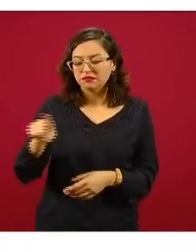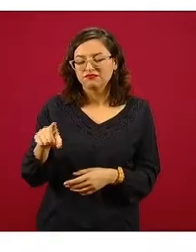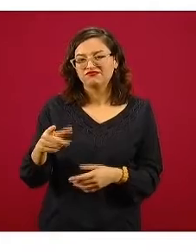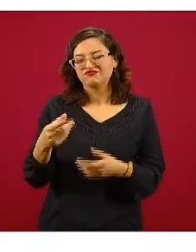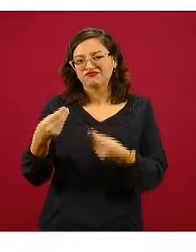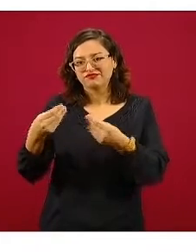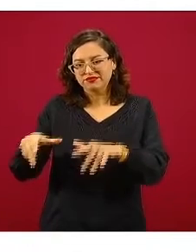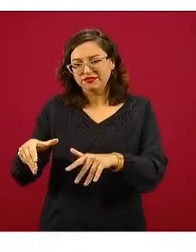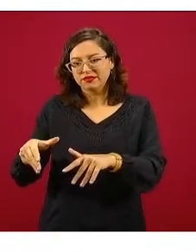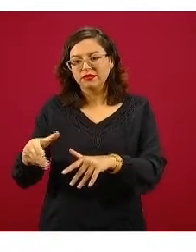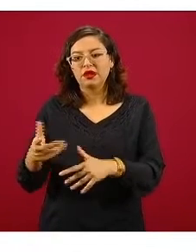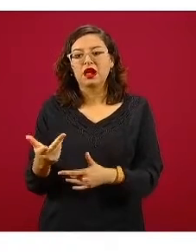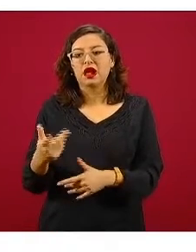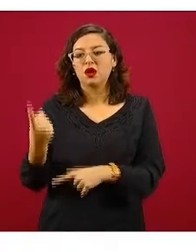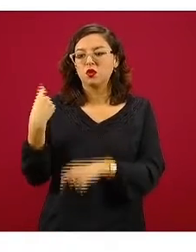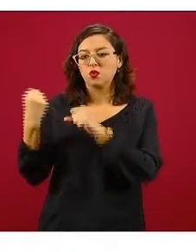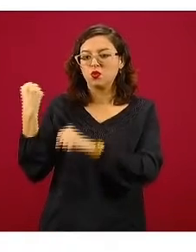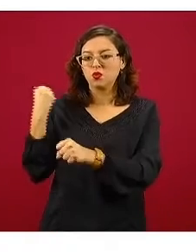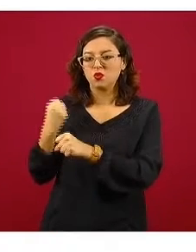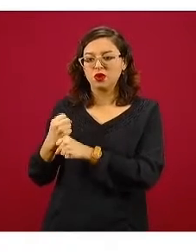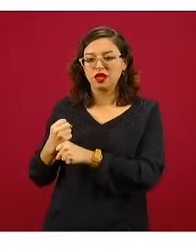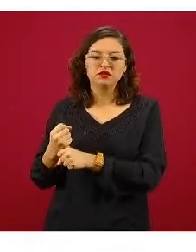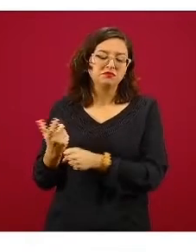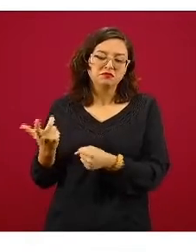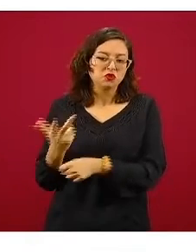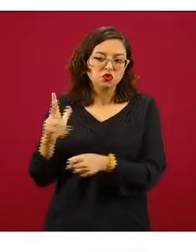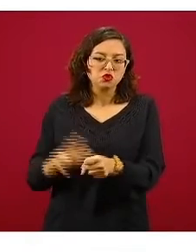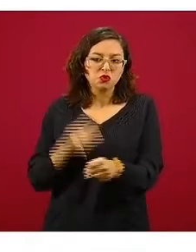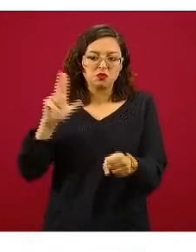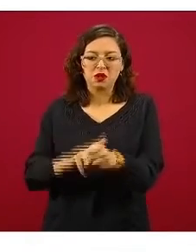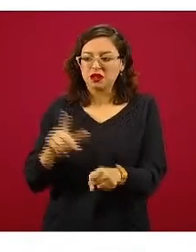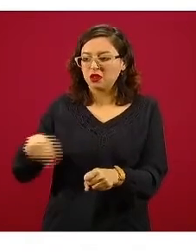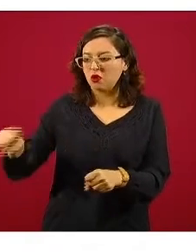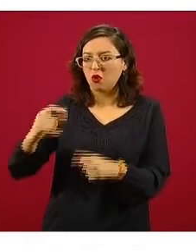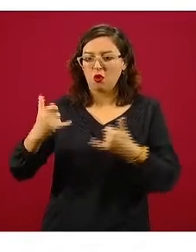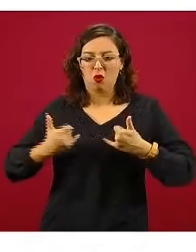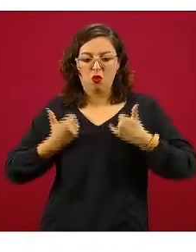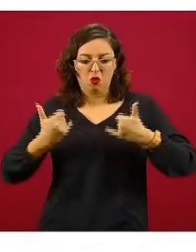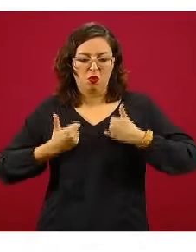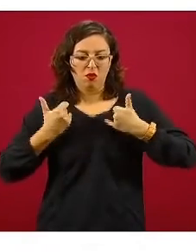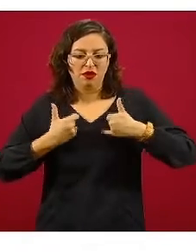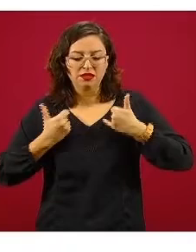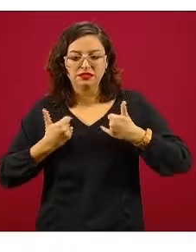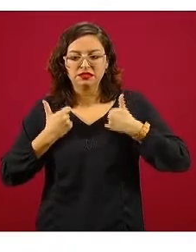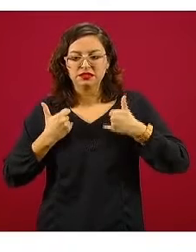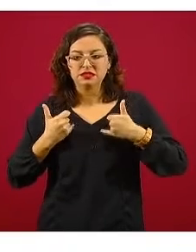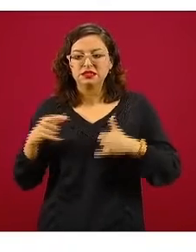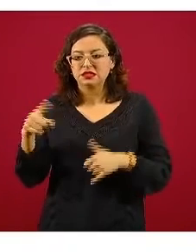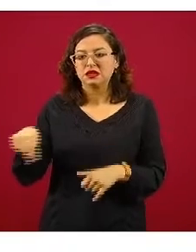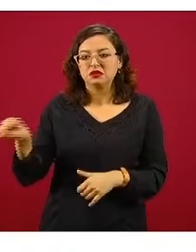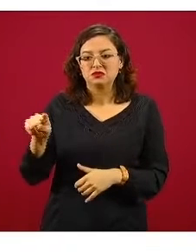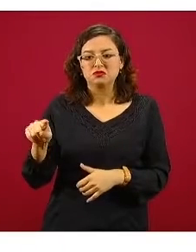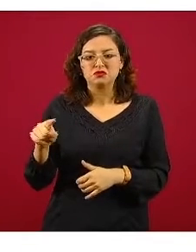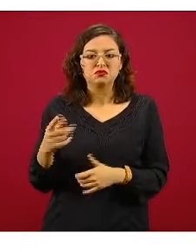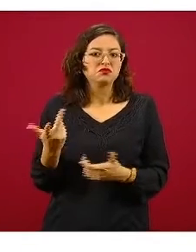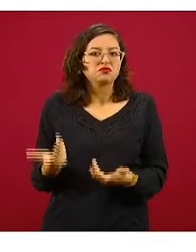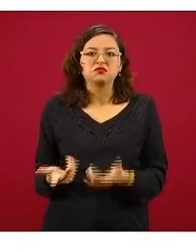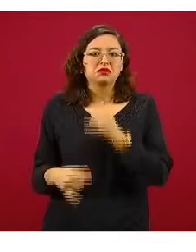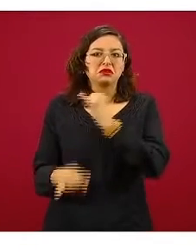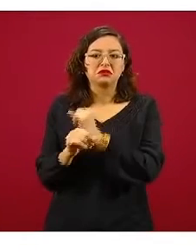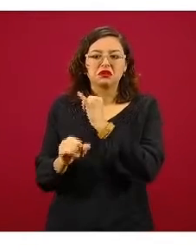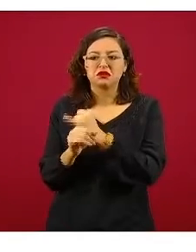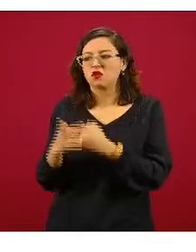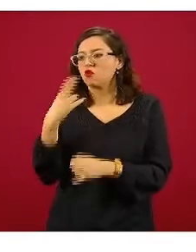evidencia que tenemos del último año es que, como es natural, los jóvenes son muchísimo más adeptos a hacer operaciones de carácter digital, a